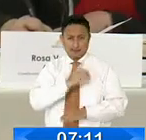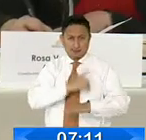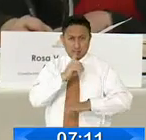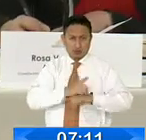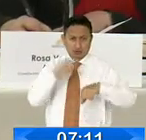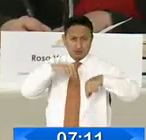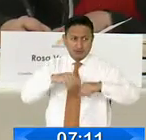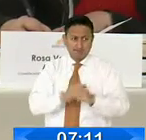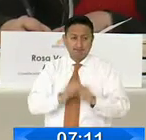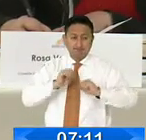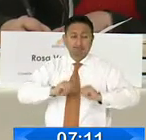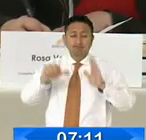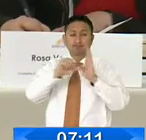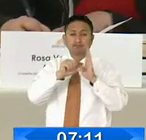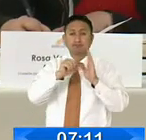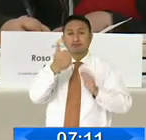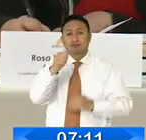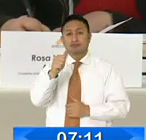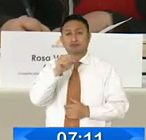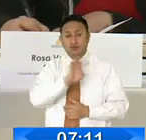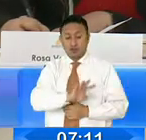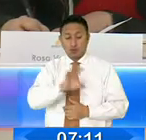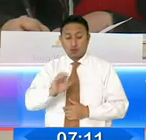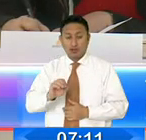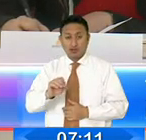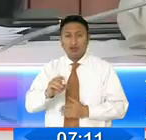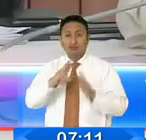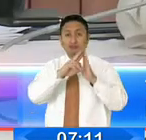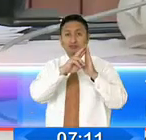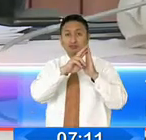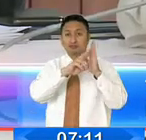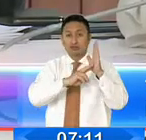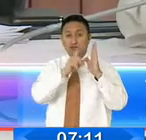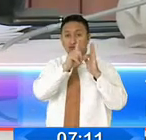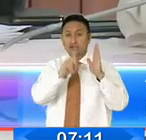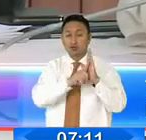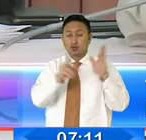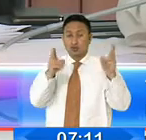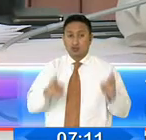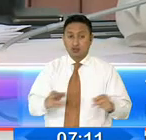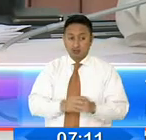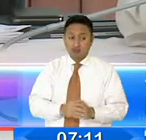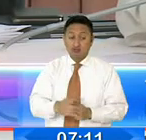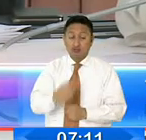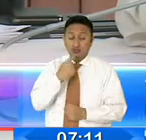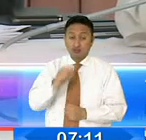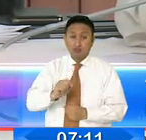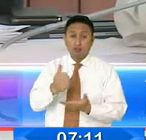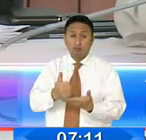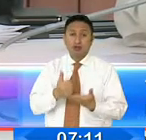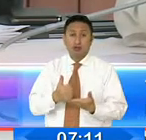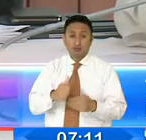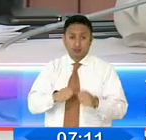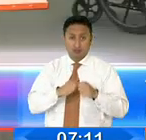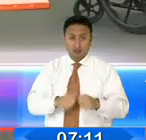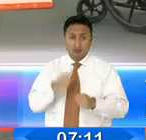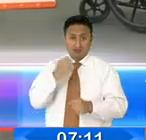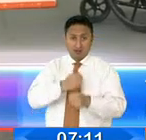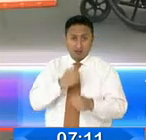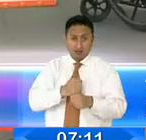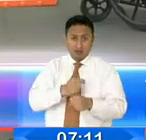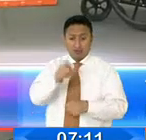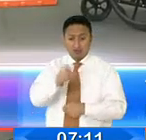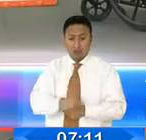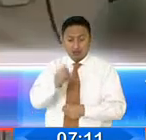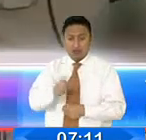deben reformar los artículos 10 y 40 del reglamento de la ley humanitaria que condicionaría la ejecución del beneficio de estabilidad laboral para quienes